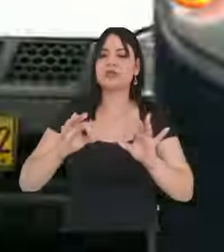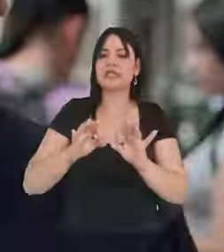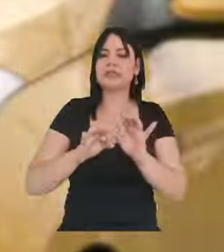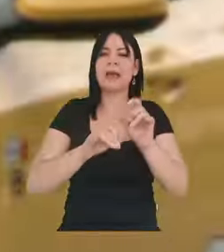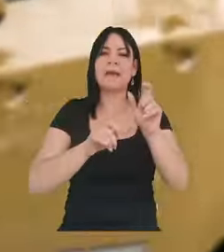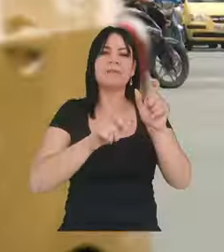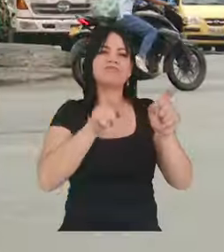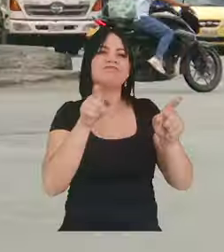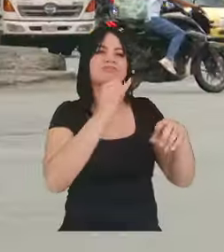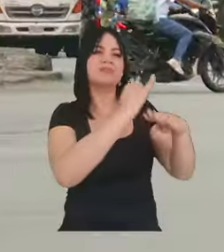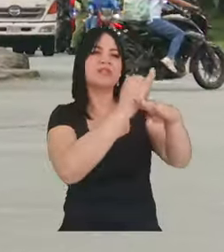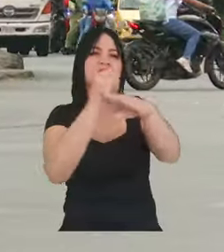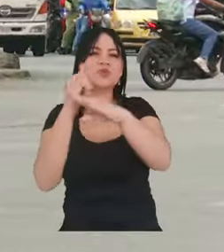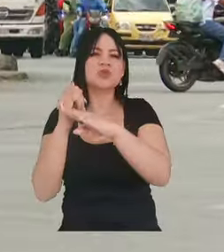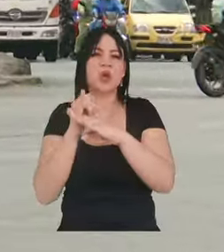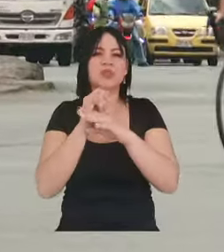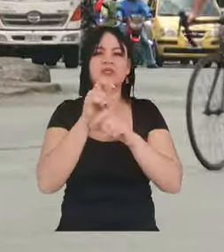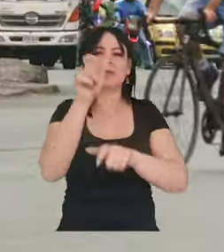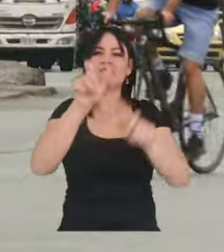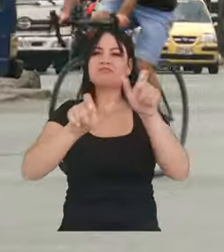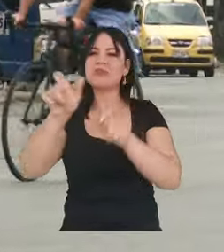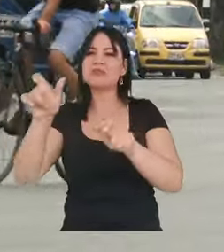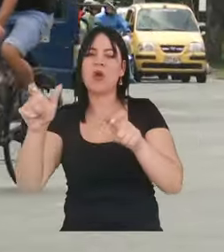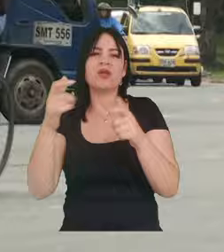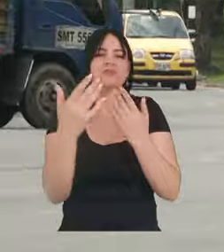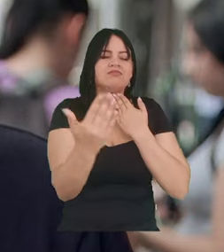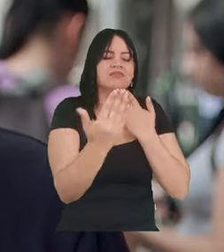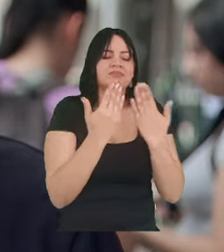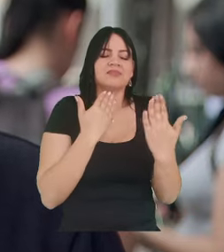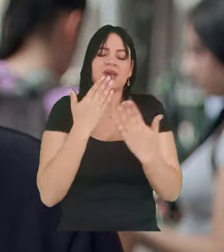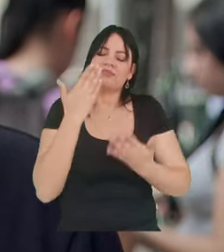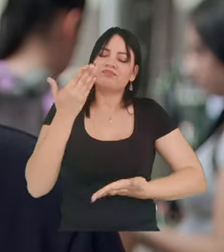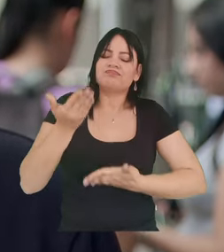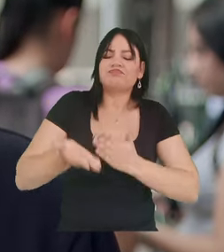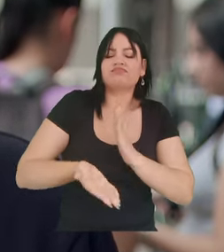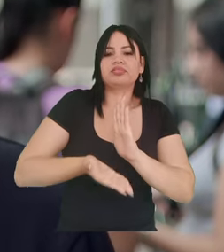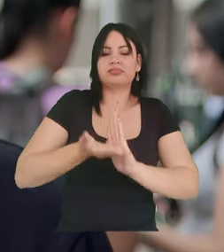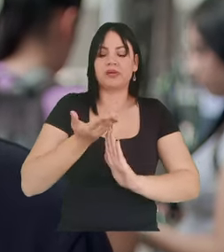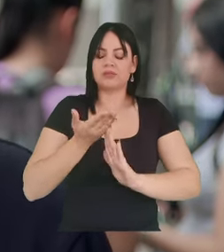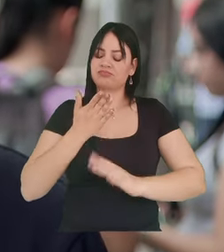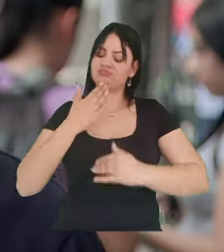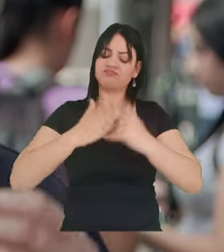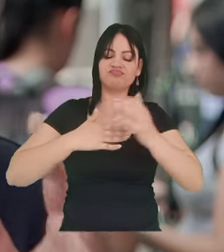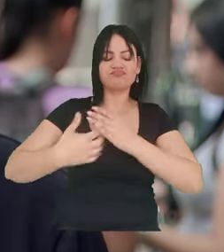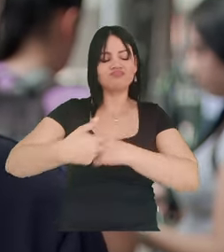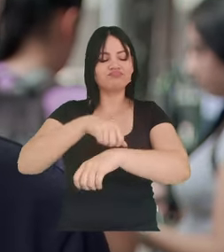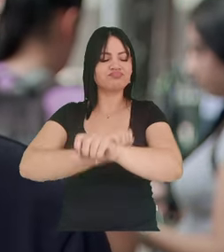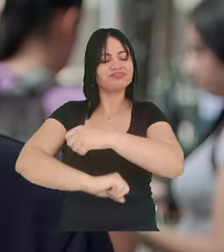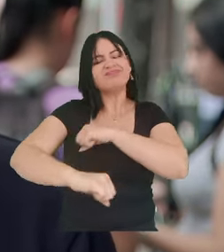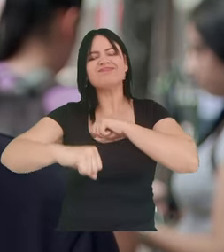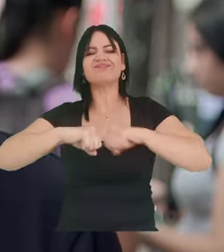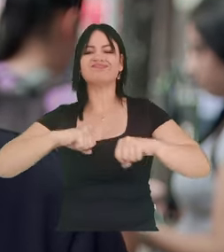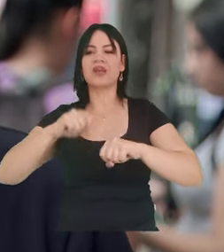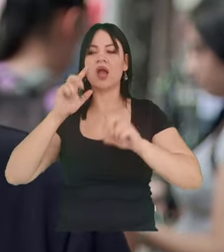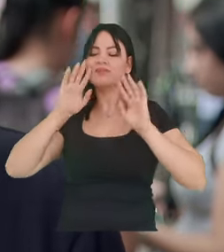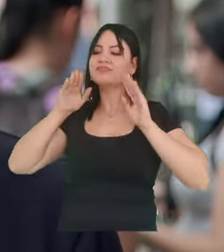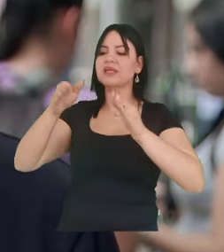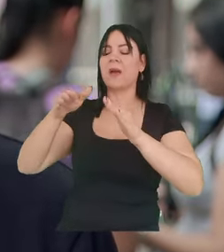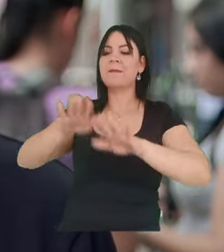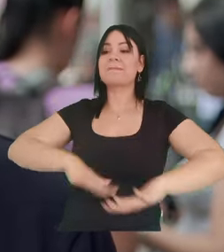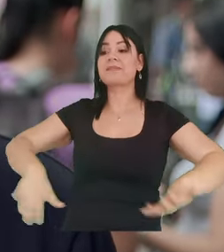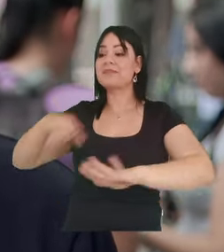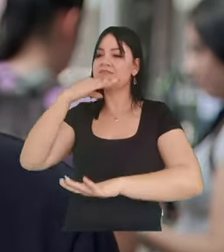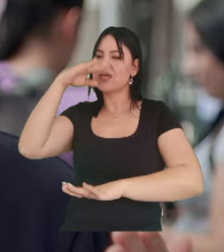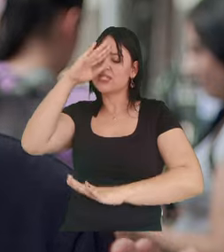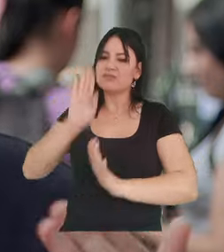Recuperar la confianza en las instituciones, en la ciudadanía de que sigamos entregando nuestra energía y capacidad de trabajo para que a Medellín le vaya bien eso es